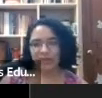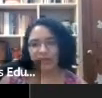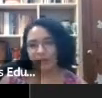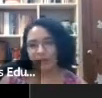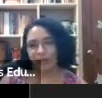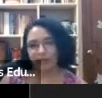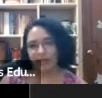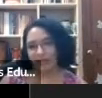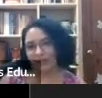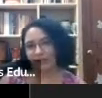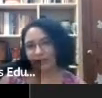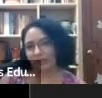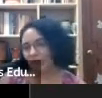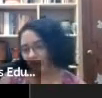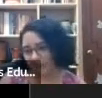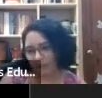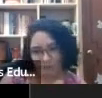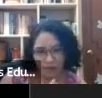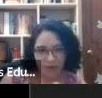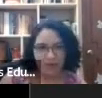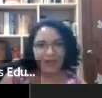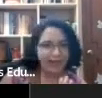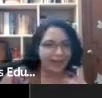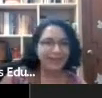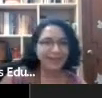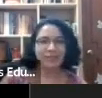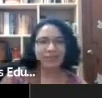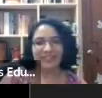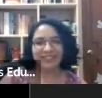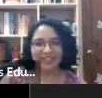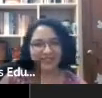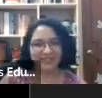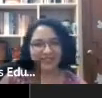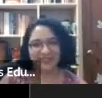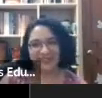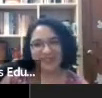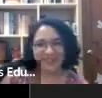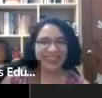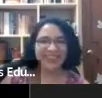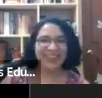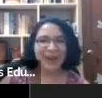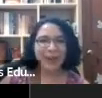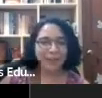le hacen, ¿no? Para, para, para entrarle? Entonces, bueno, primero, la que quieras responder.